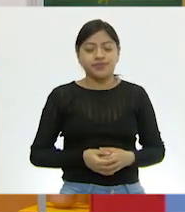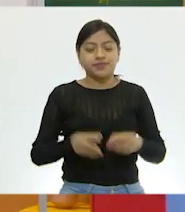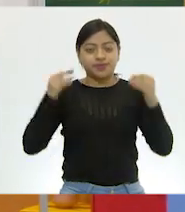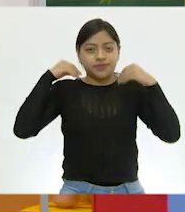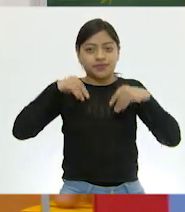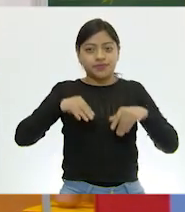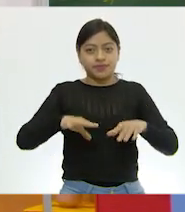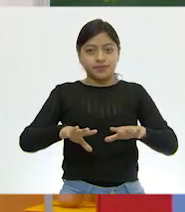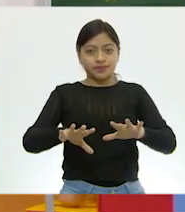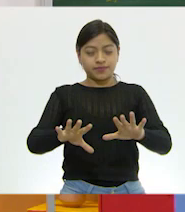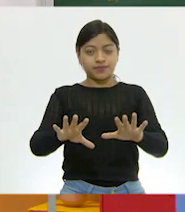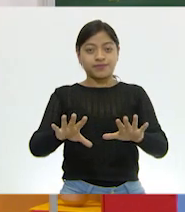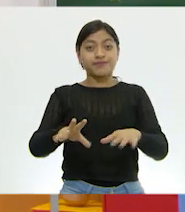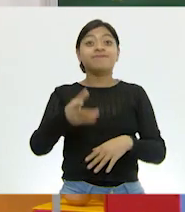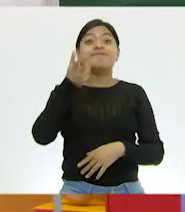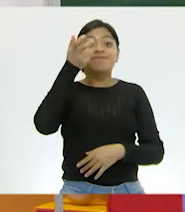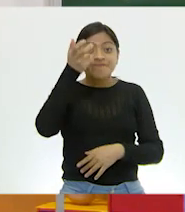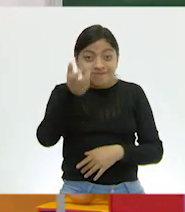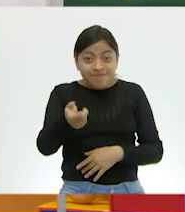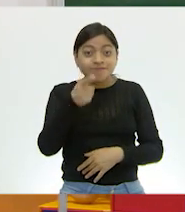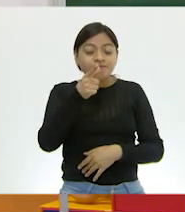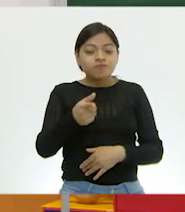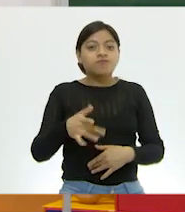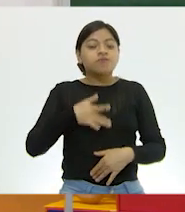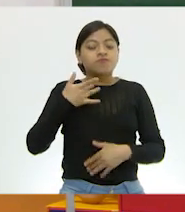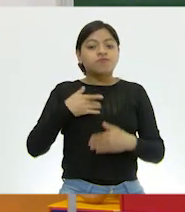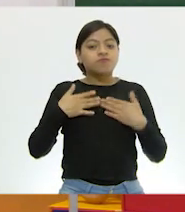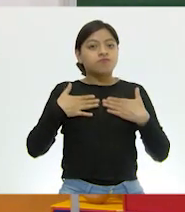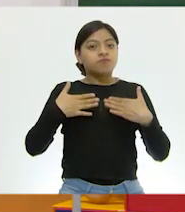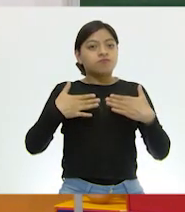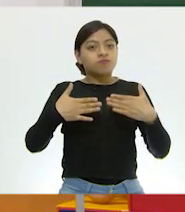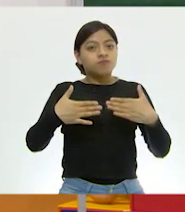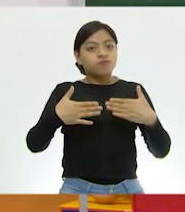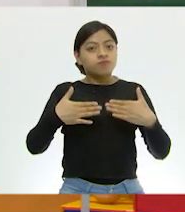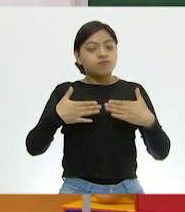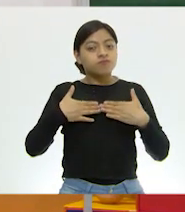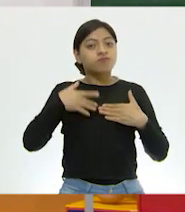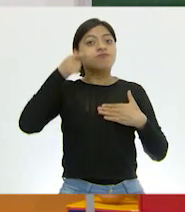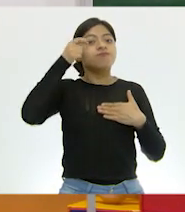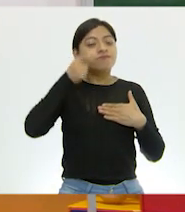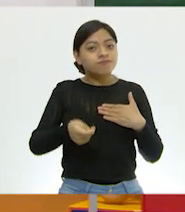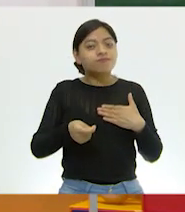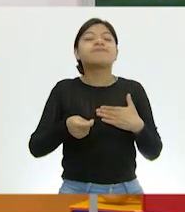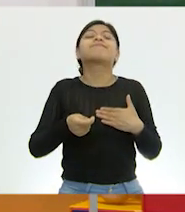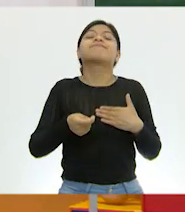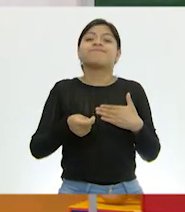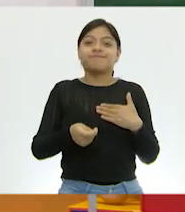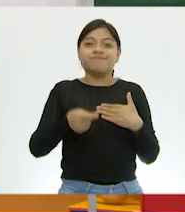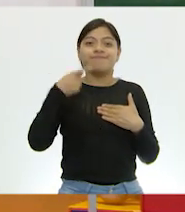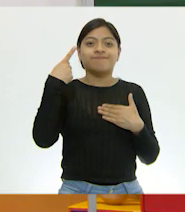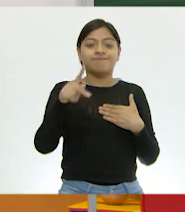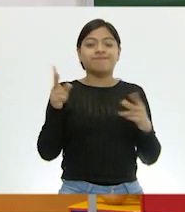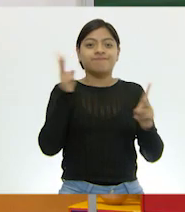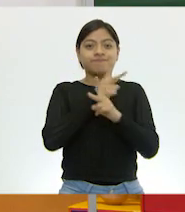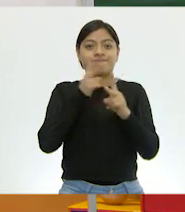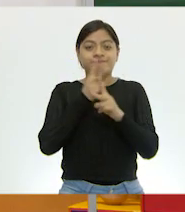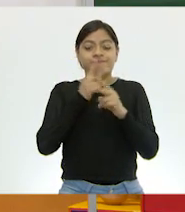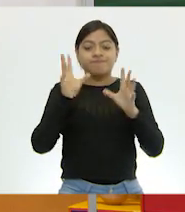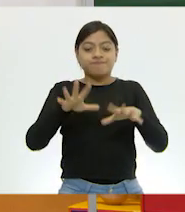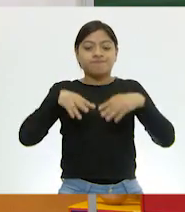Y sacamos. Exacto. Esos son tus pulmones llenándose de aire y después vaciándose.